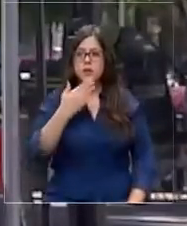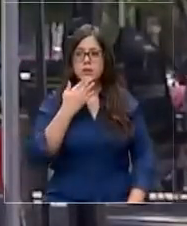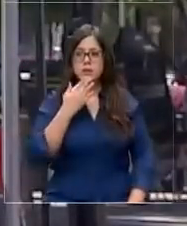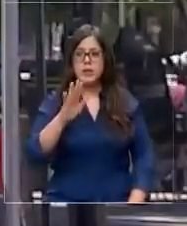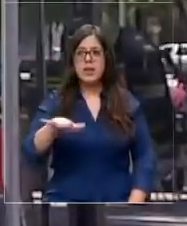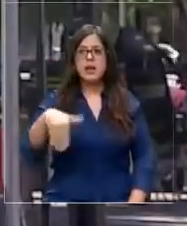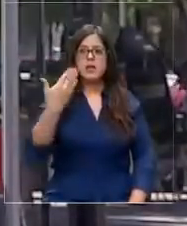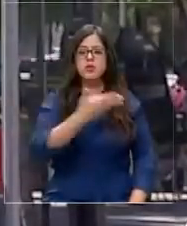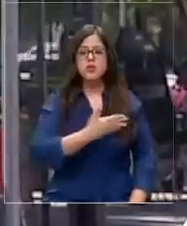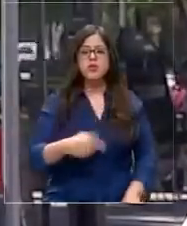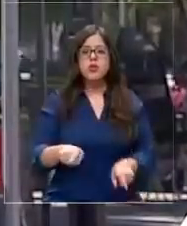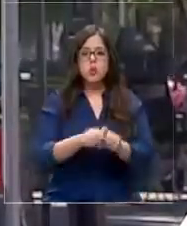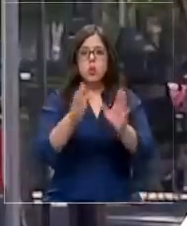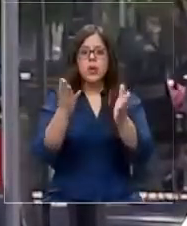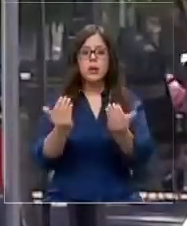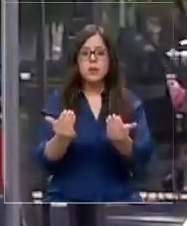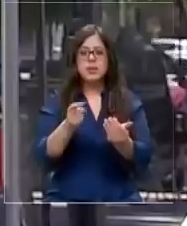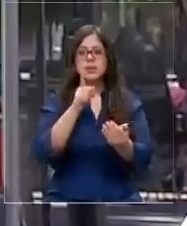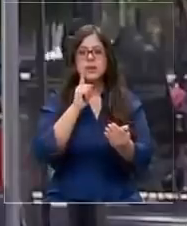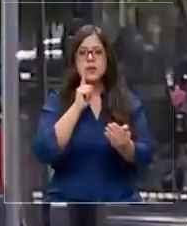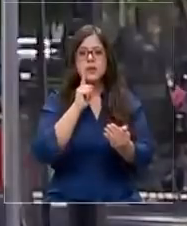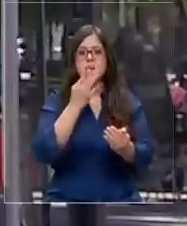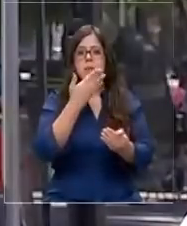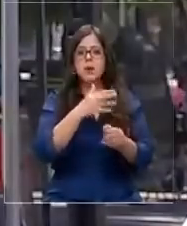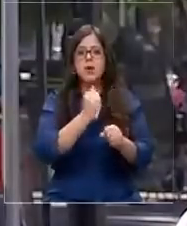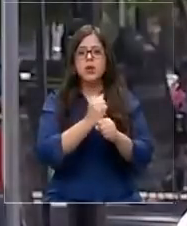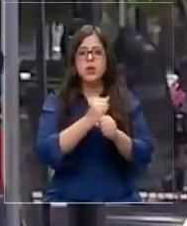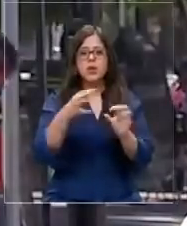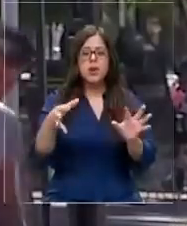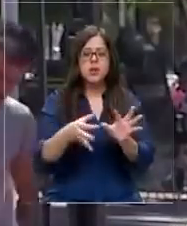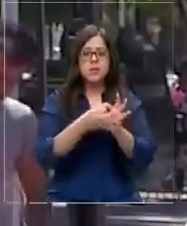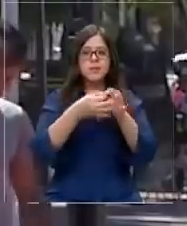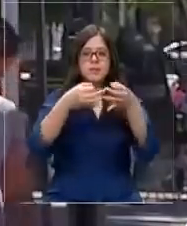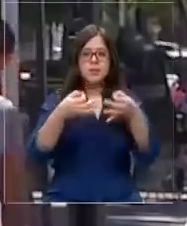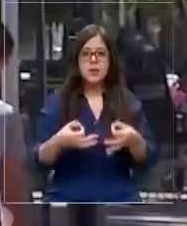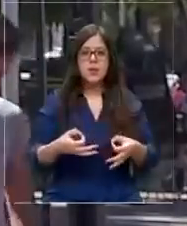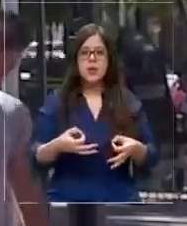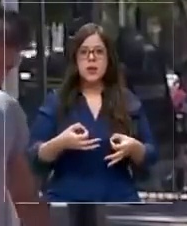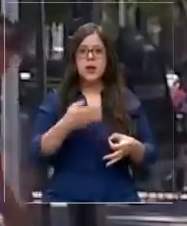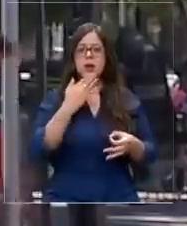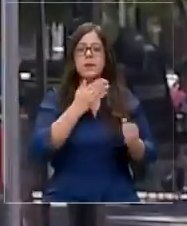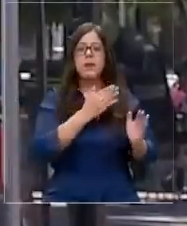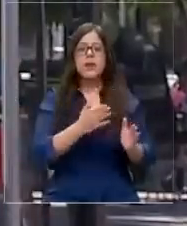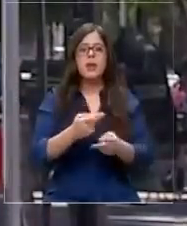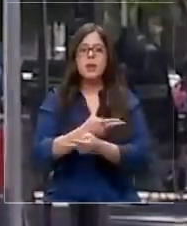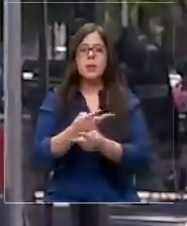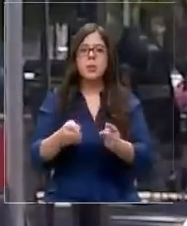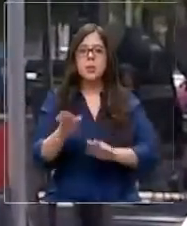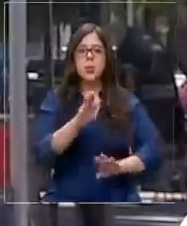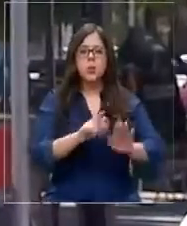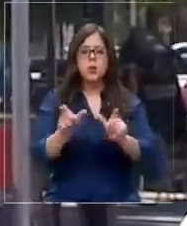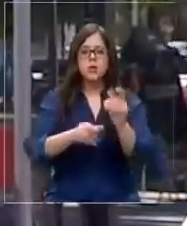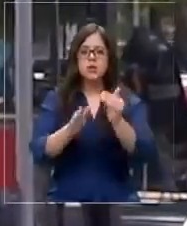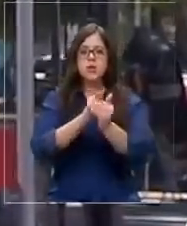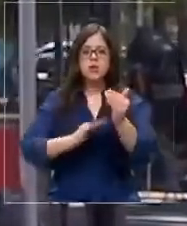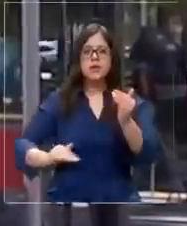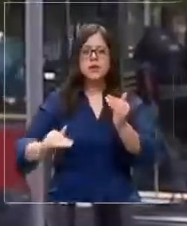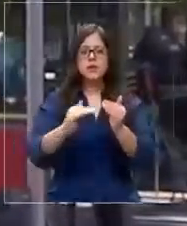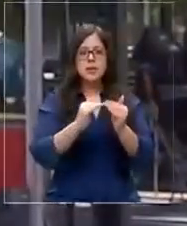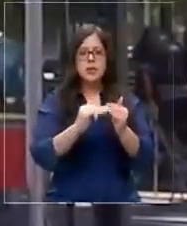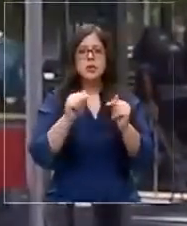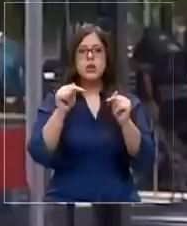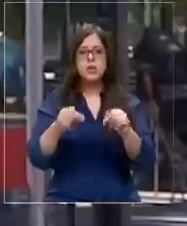al próximo, que tenemos esperanzas de tener un mejor trabajo en términos de seguridad, de orden público, de resguardo de los vecinos y vecinas,